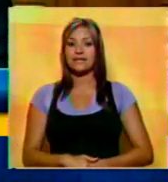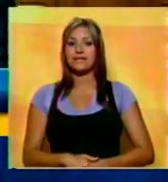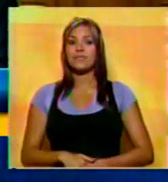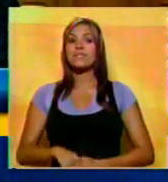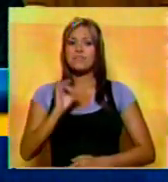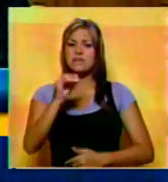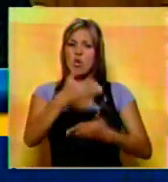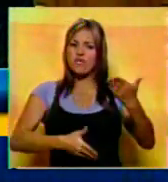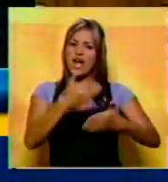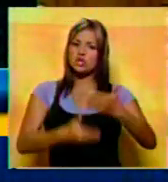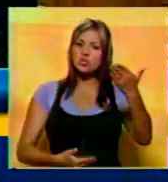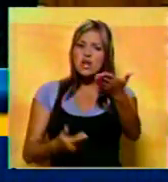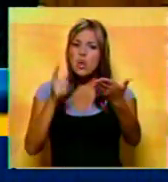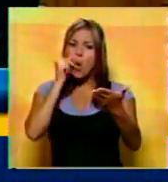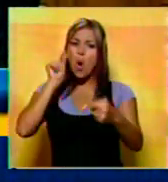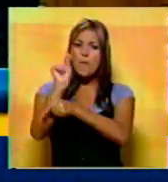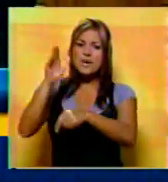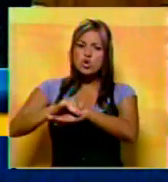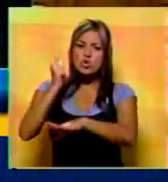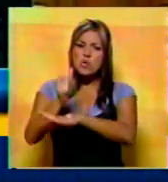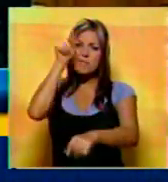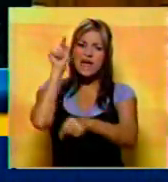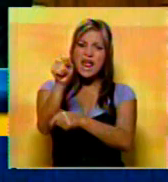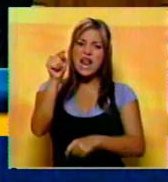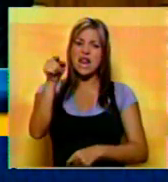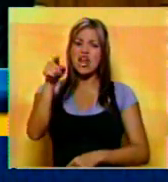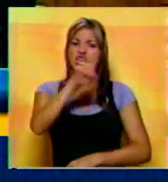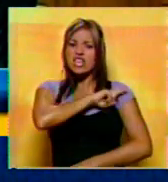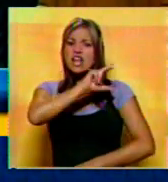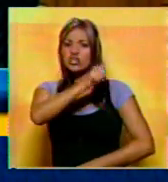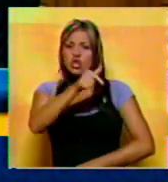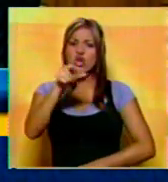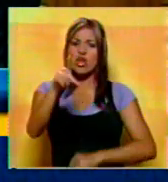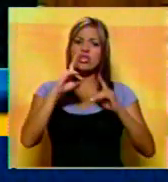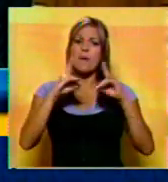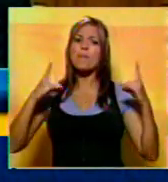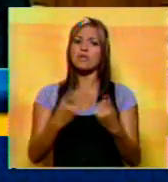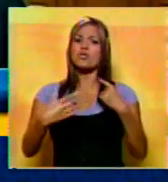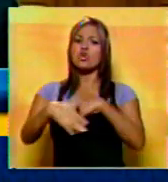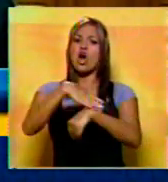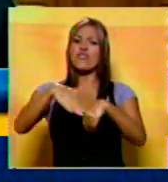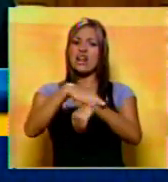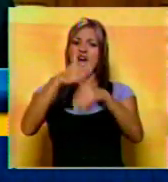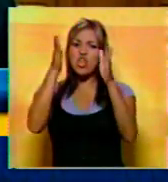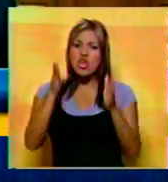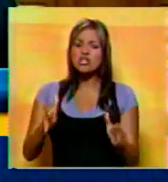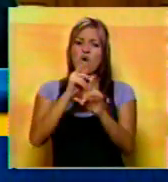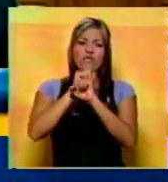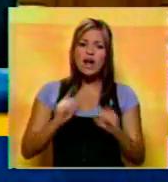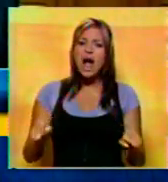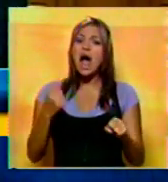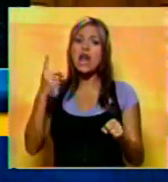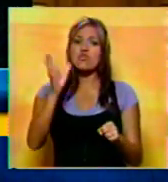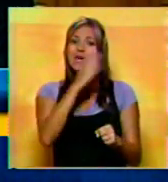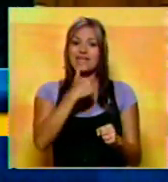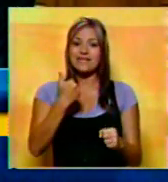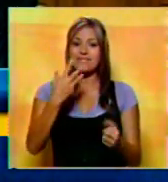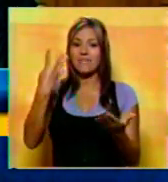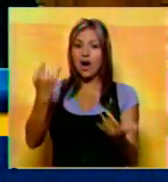del señor Óscar López Colina, director del despacho del gobernador fracasado y ausente de Miranda,